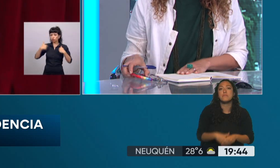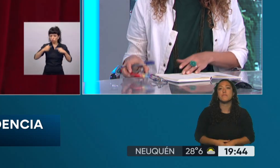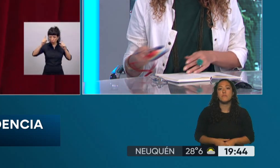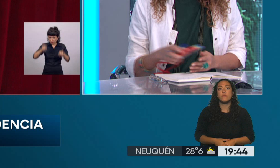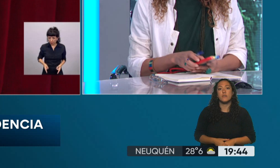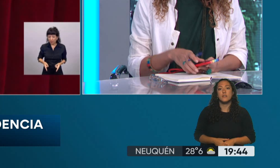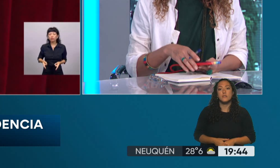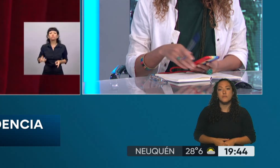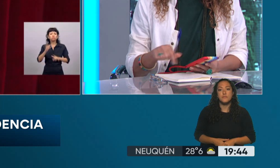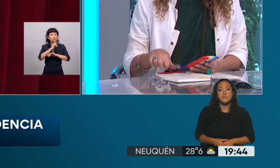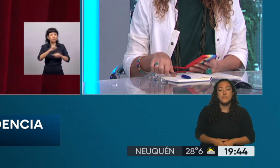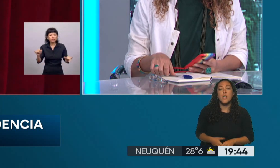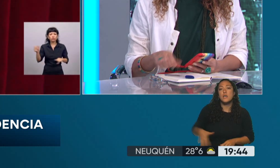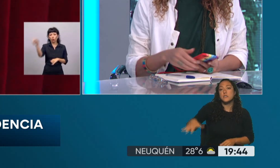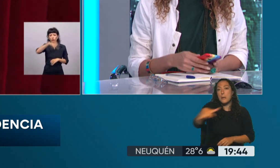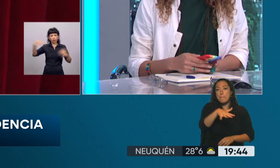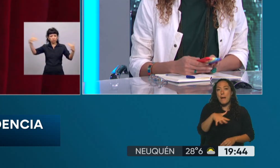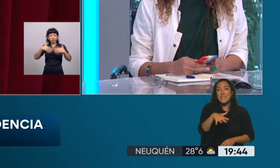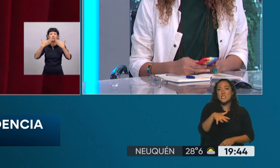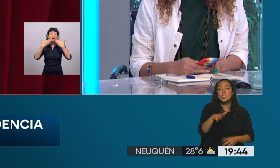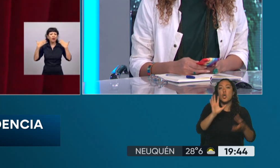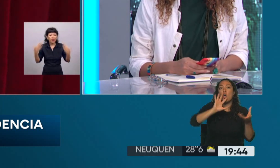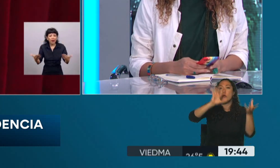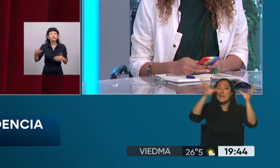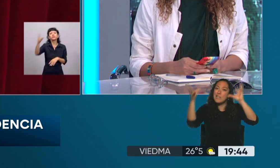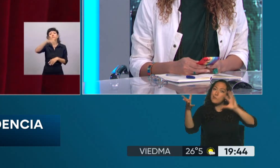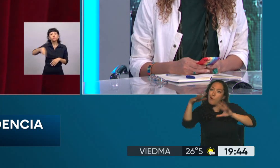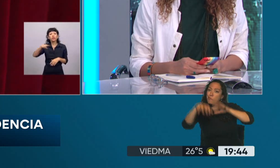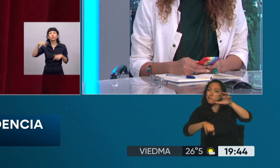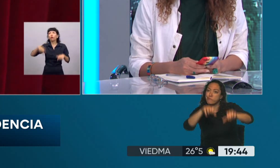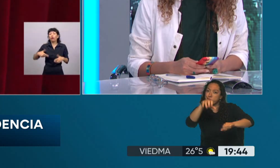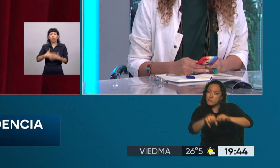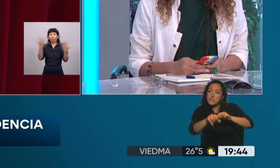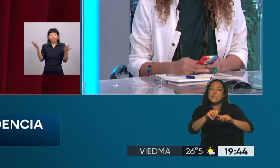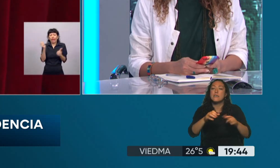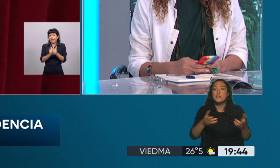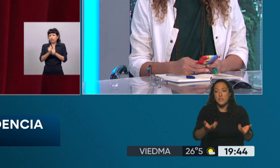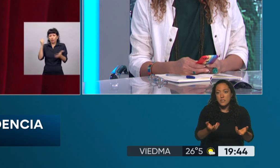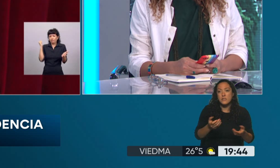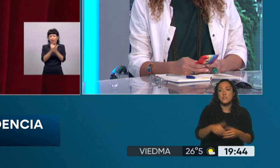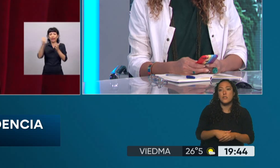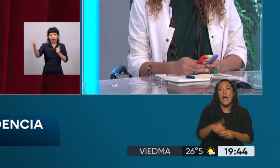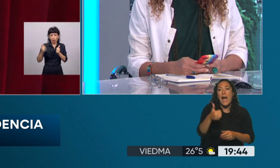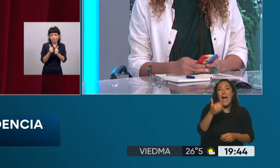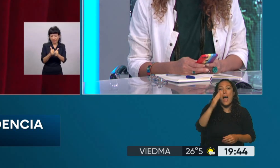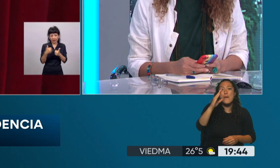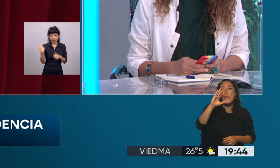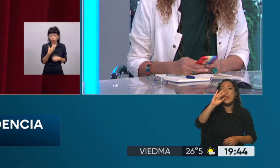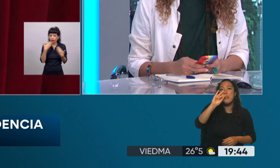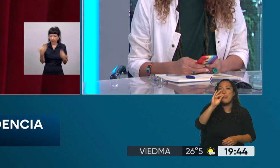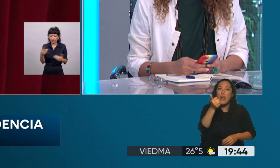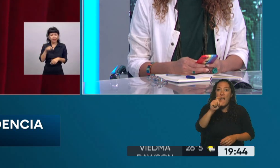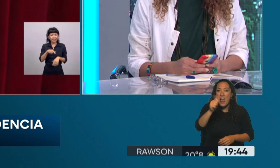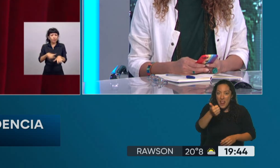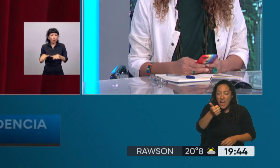cuestión geofísica y climática, sabían de qué se trataba esos terrenos. Sabían cómo estar en ese páramo, exactamente. tal